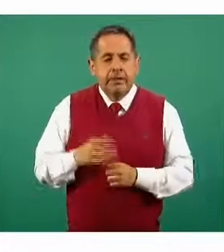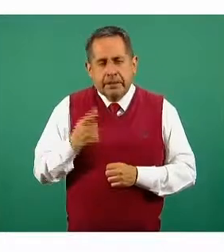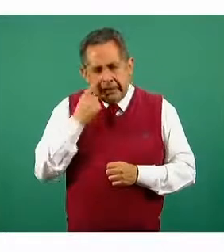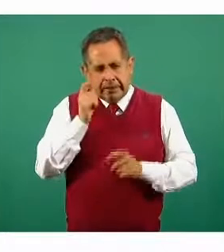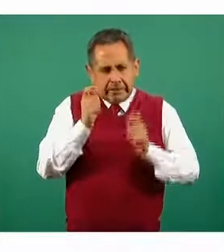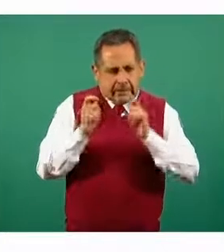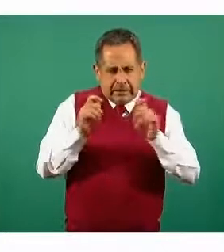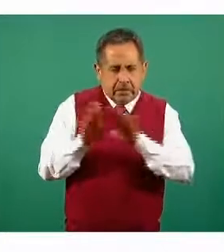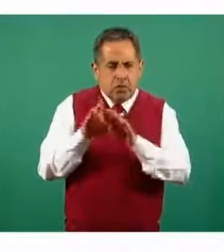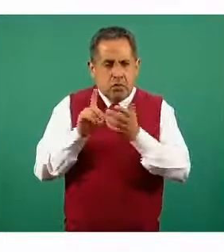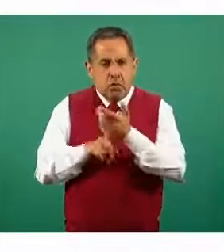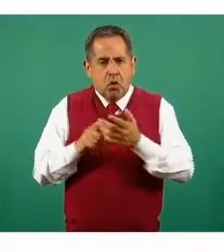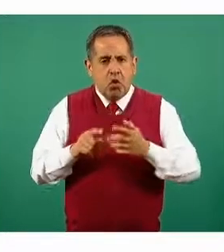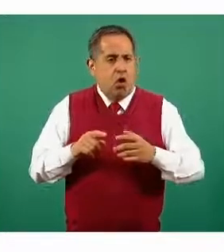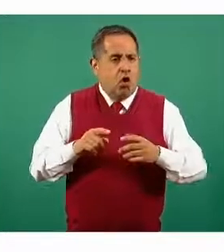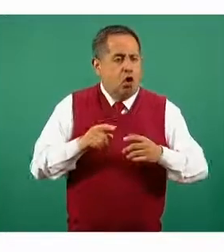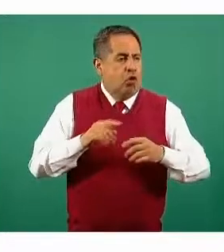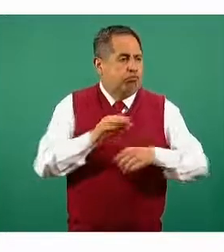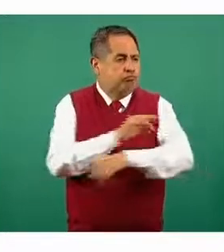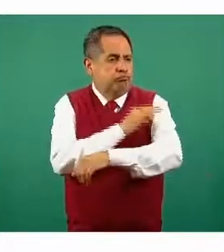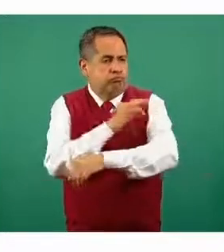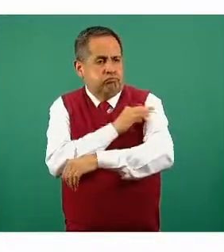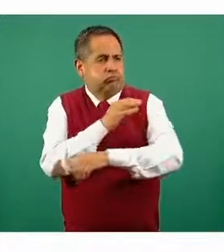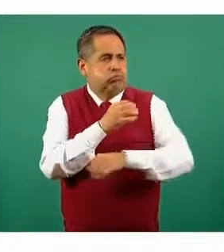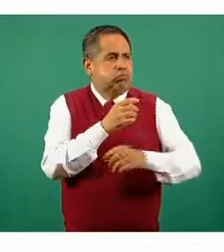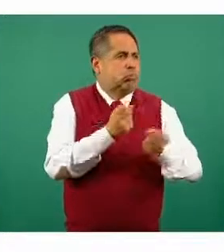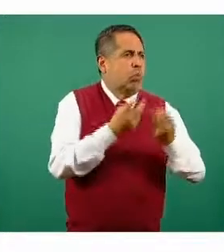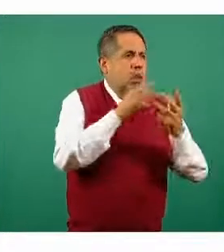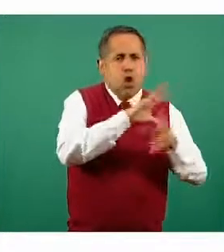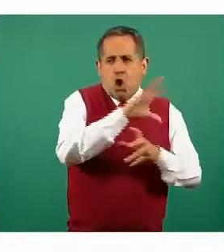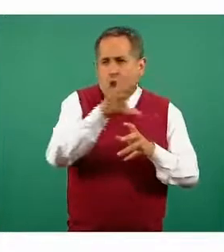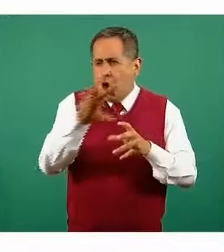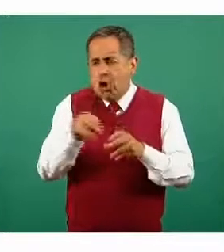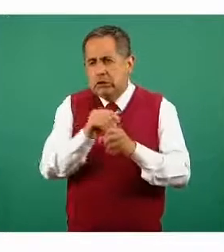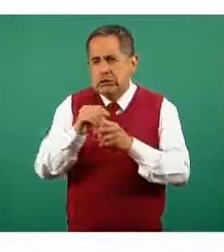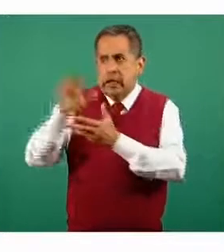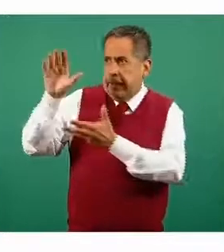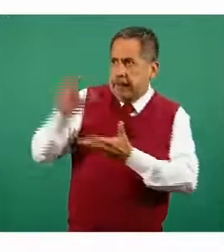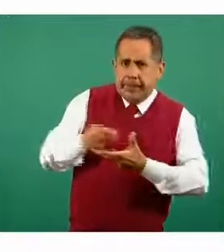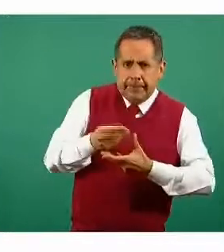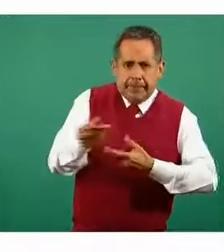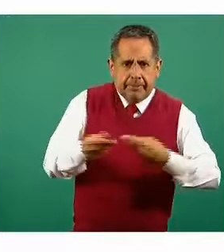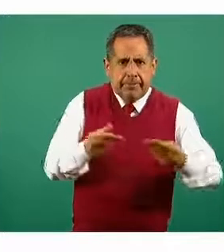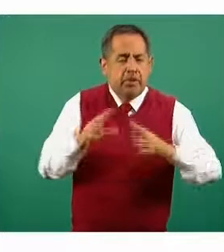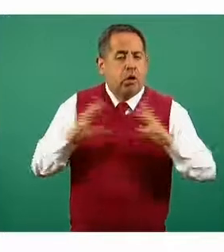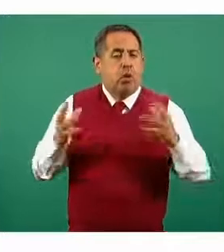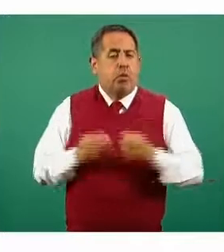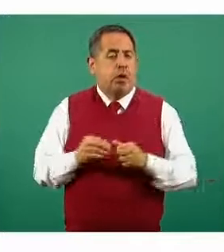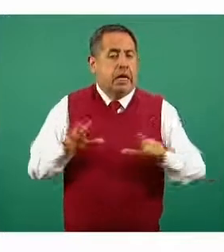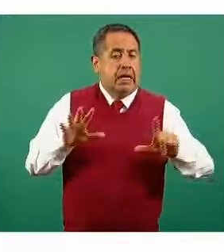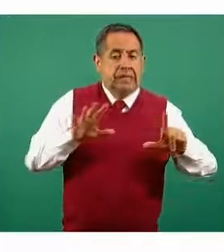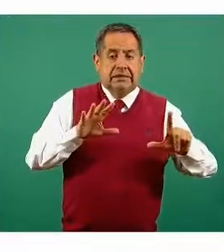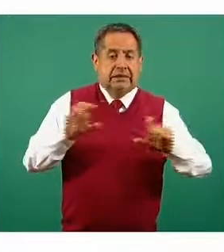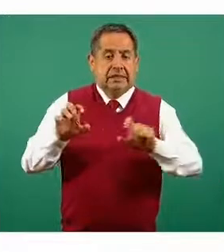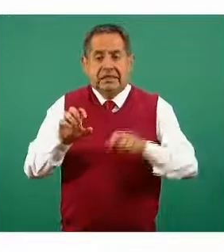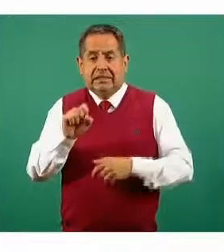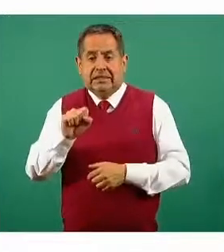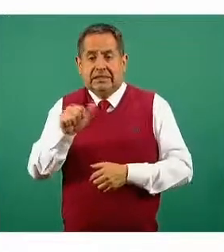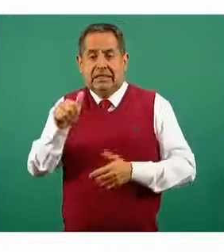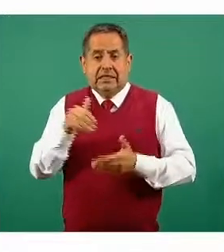podemos ver es cómo se distribuye la ocupación o el uso de ese paquete con un total de 766